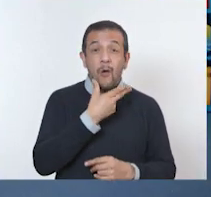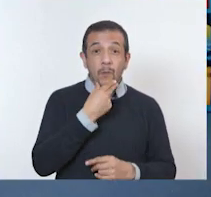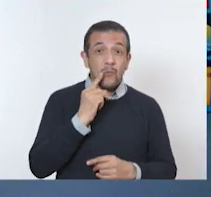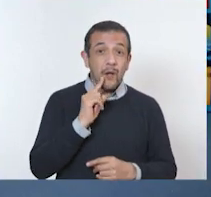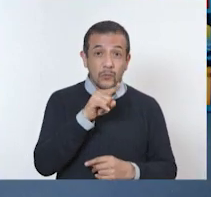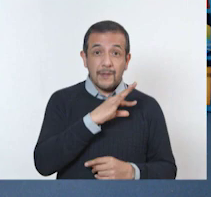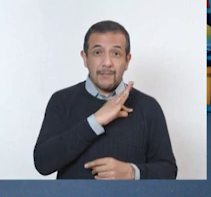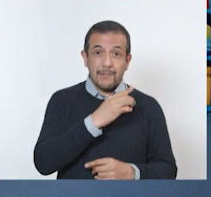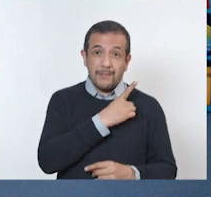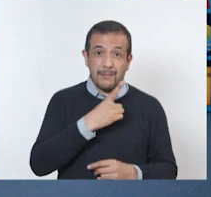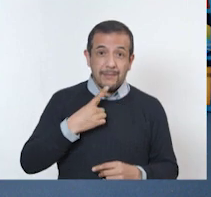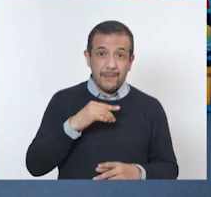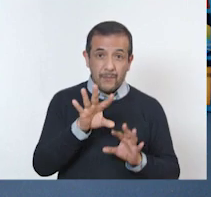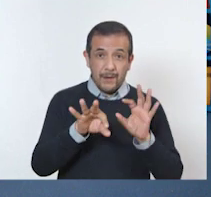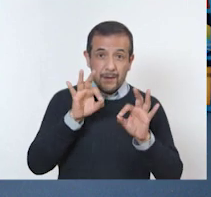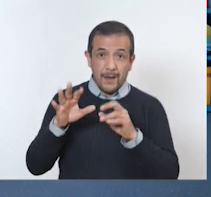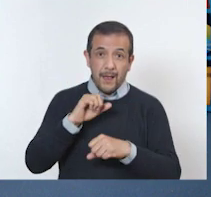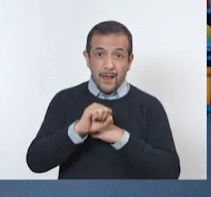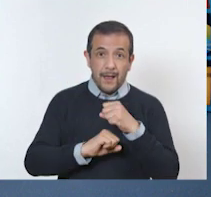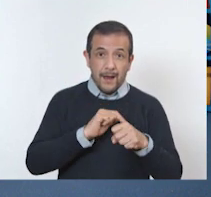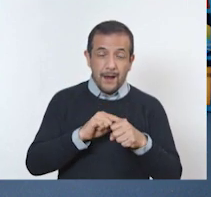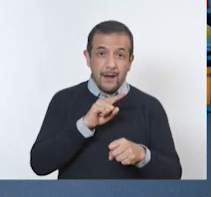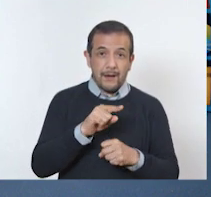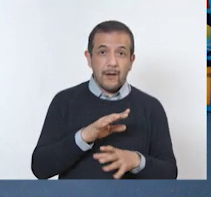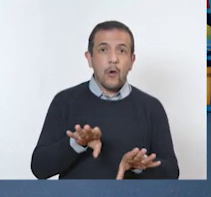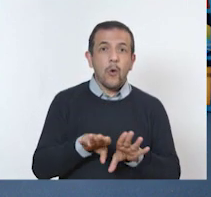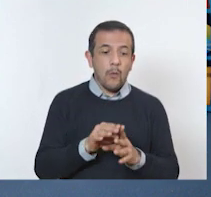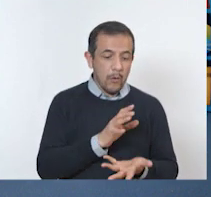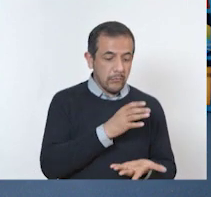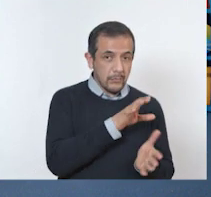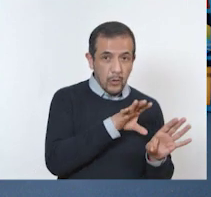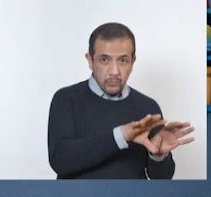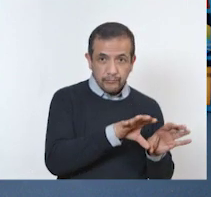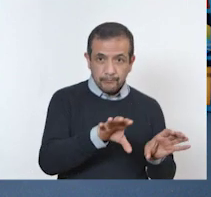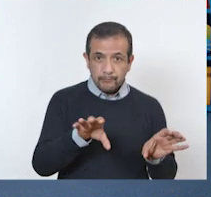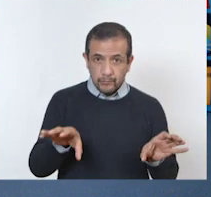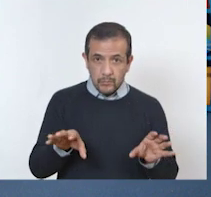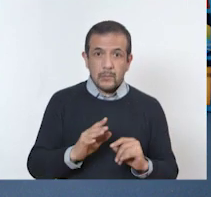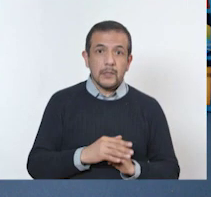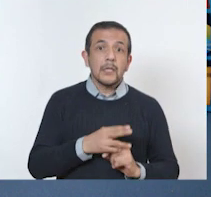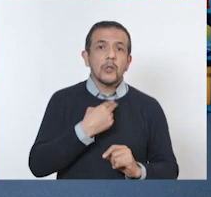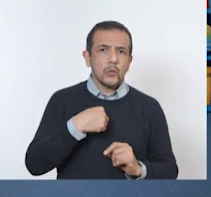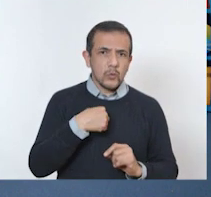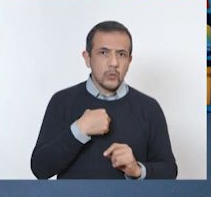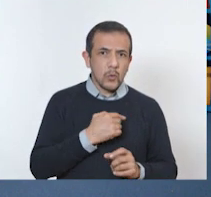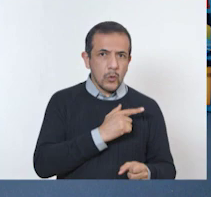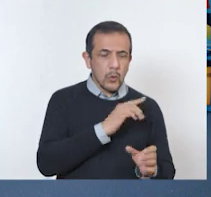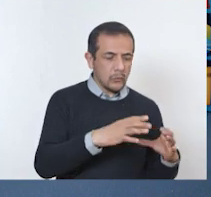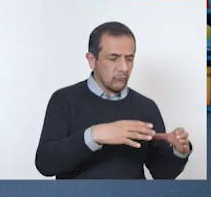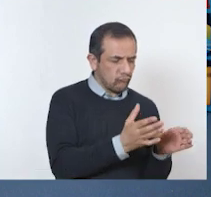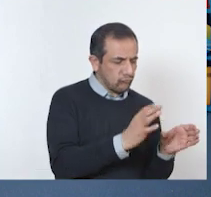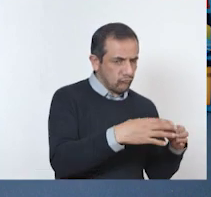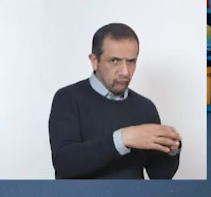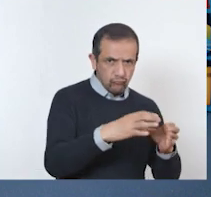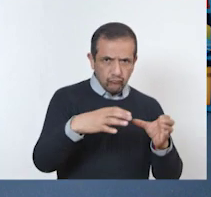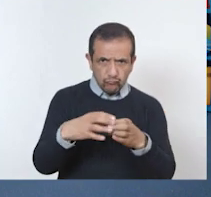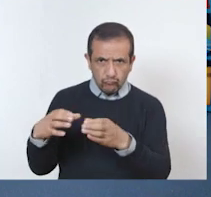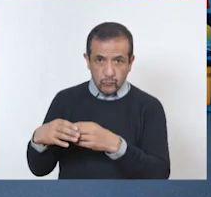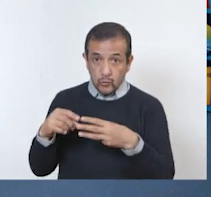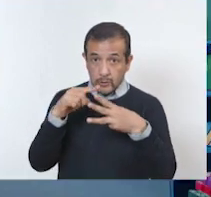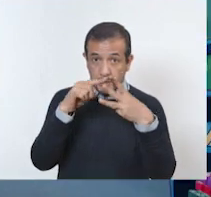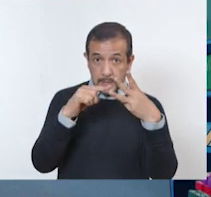eligiendo algunos animales de acuerdo a la clasificación en las que los podamos ubicar. Y son tres